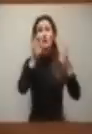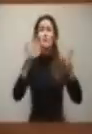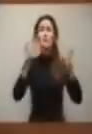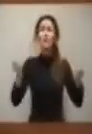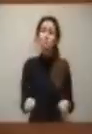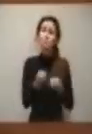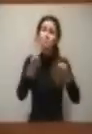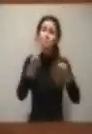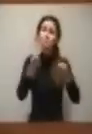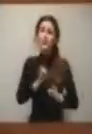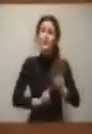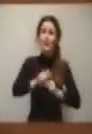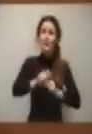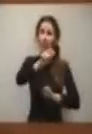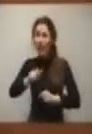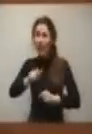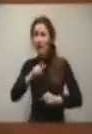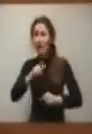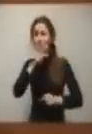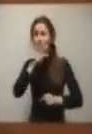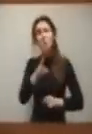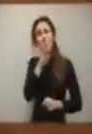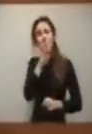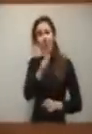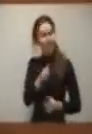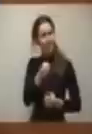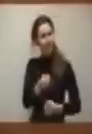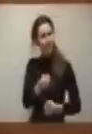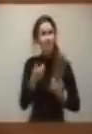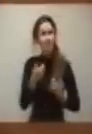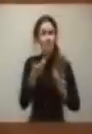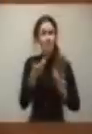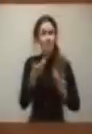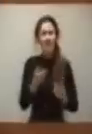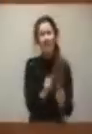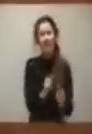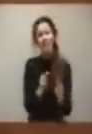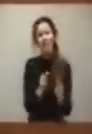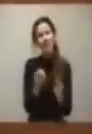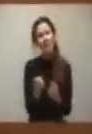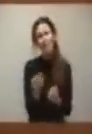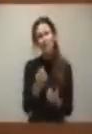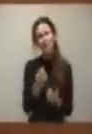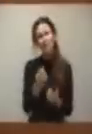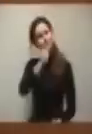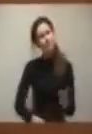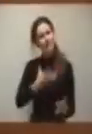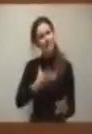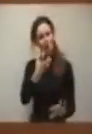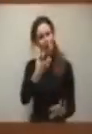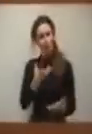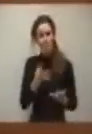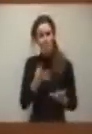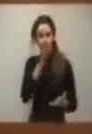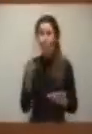donde se dicen, ya digo, palabras muy gruesas, creo que esto es un debate que necesita rigor. Y nos parecía que hacía falta evaluación.